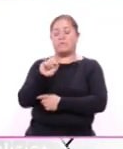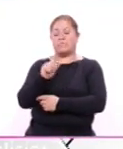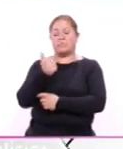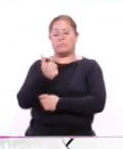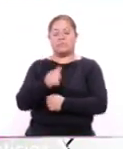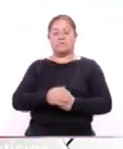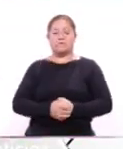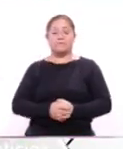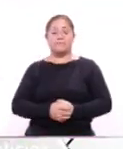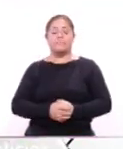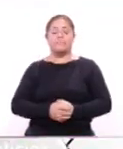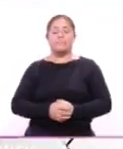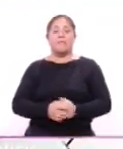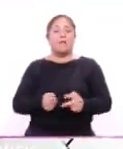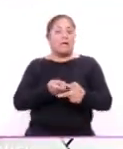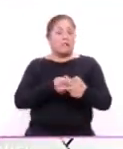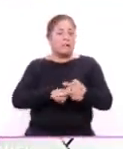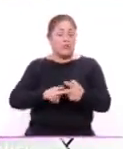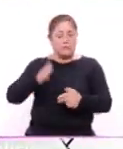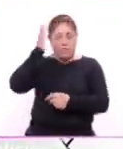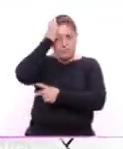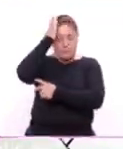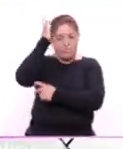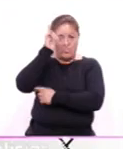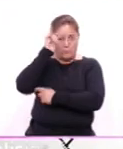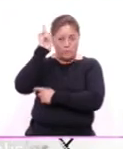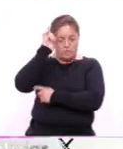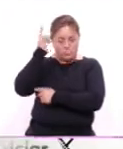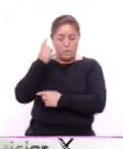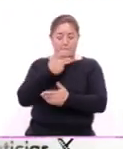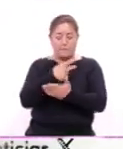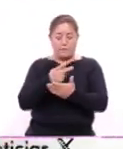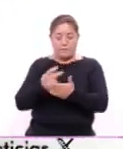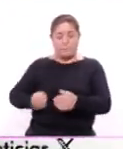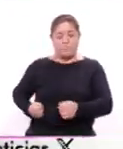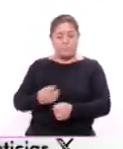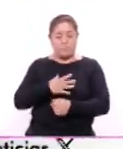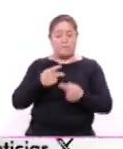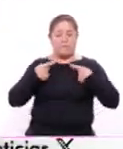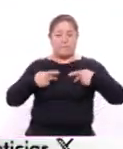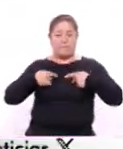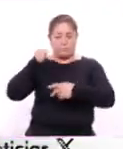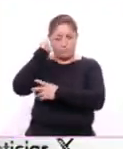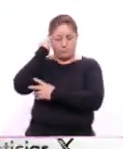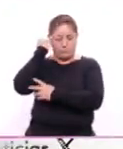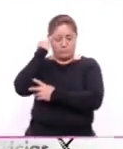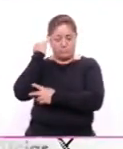Inaugura la mandataria estatal Lorena Cuellar Cisneros el programa Bienestar para Personas Indígenas.